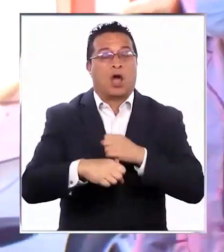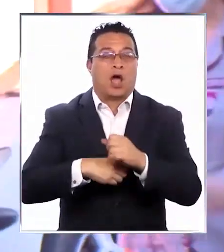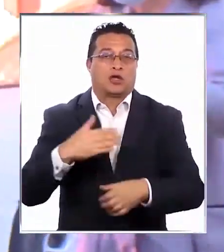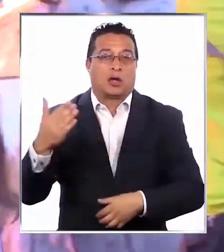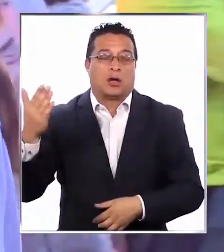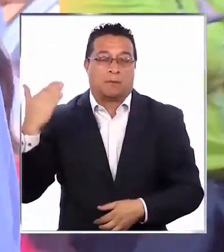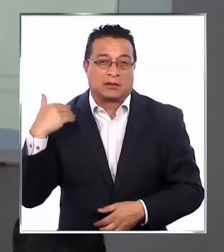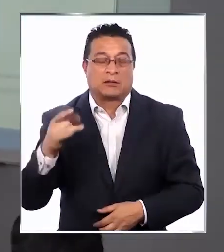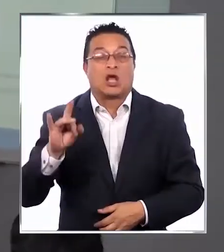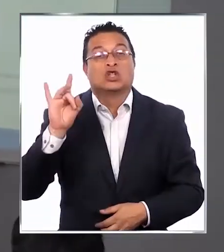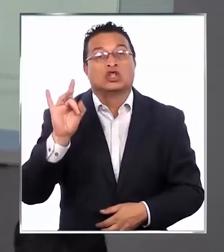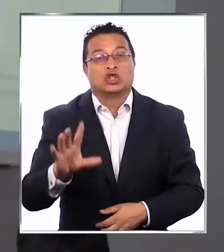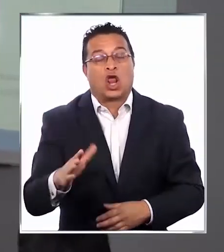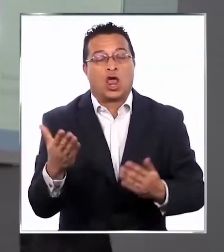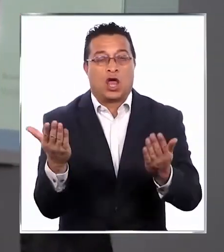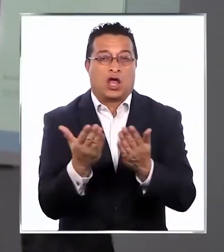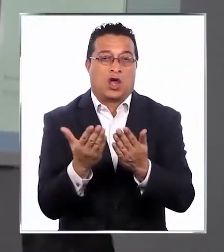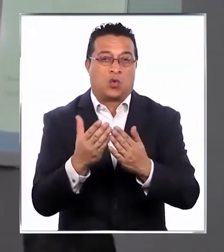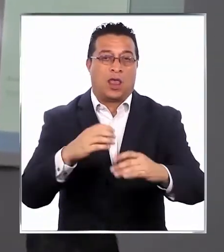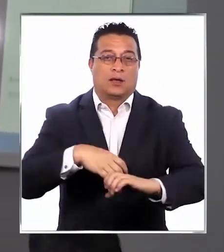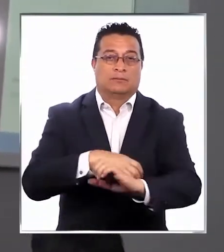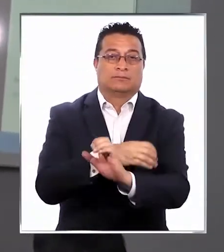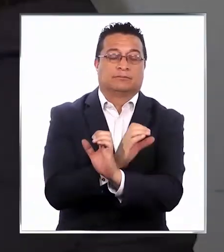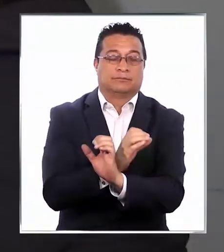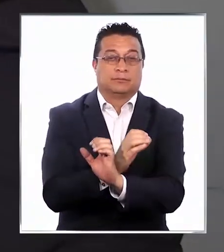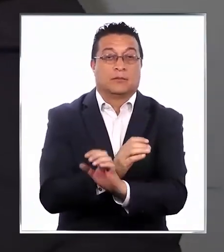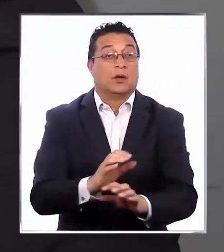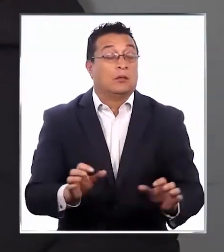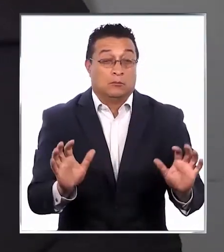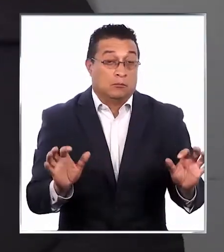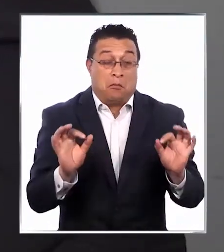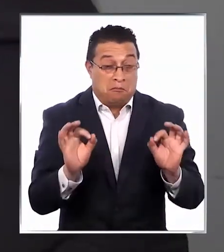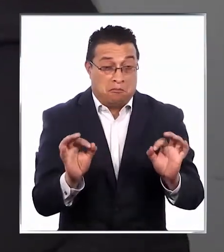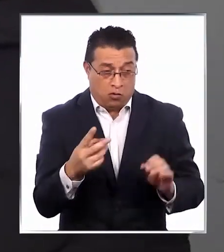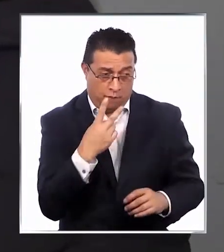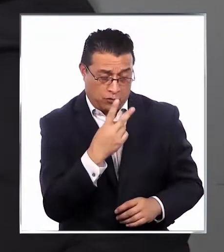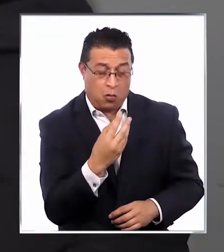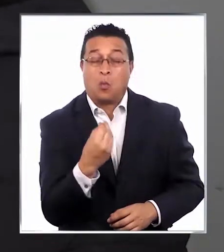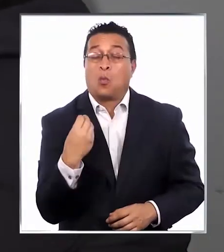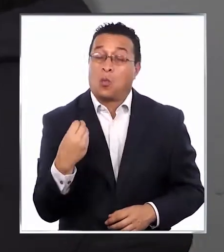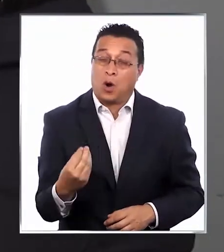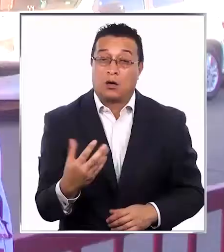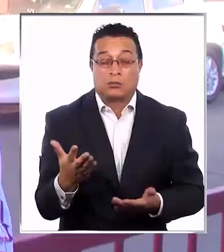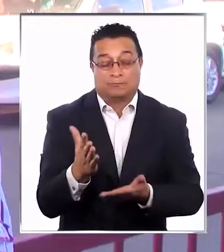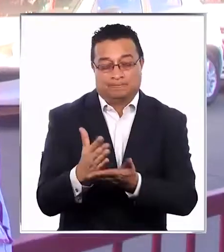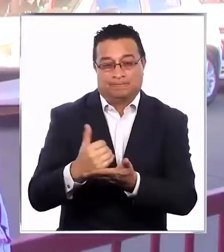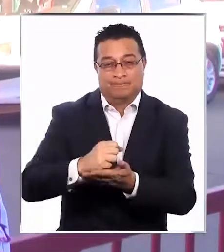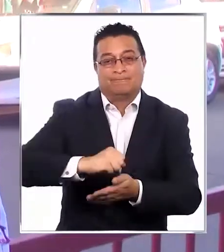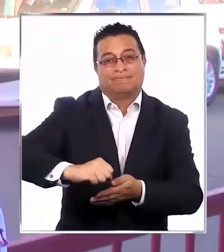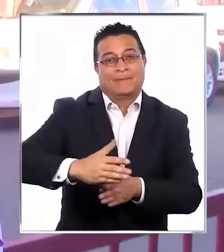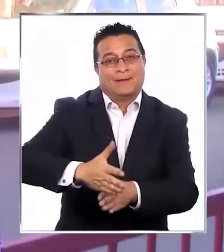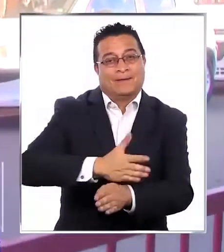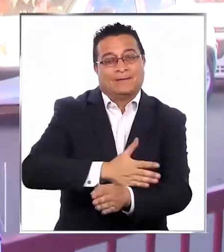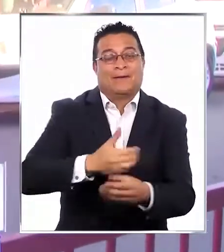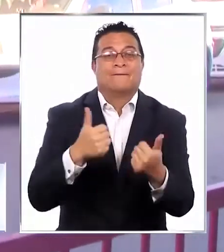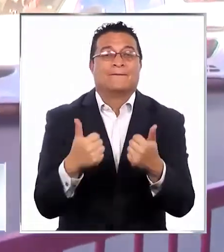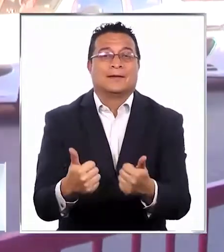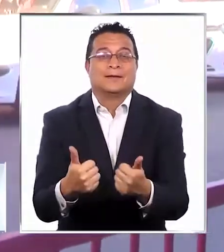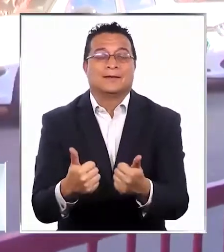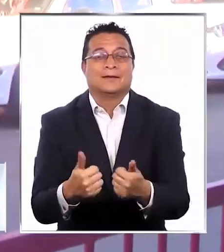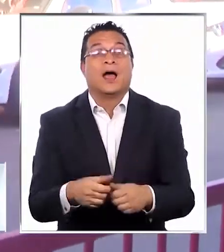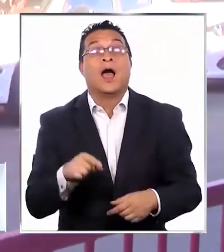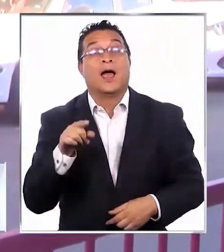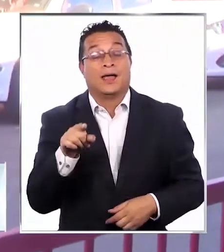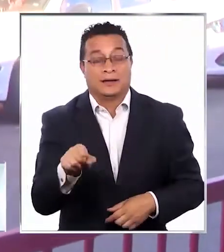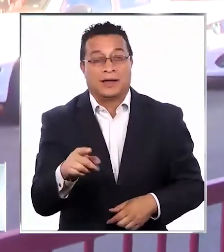mismo del año pasado, solo a tener clases online. Fantástico la verdad, porque es una medida preventiva claramente y